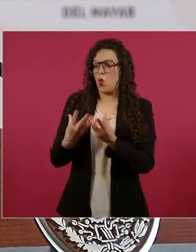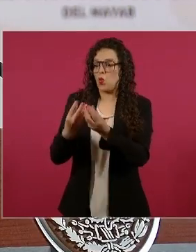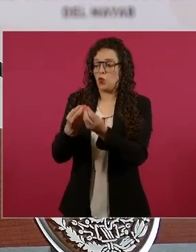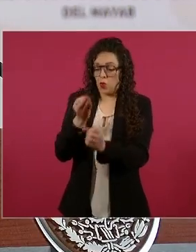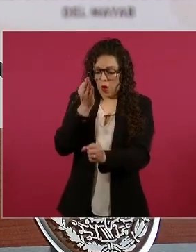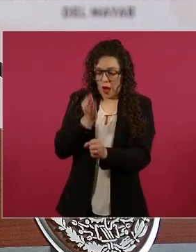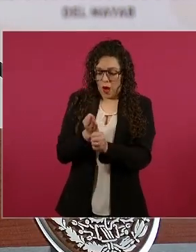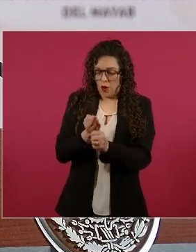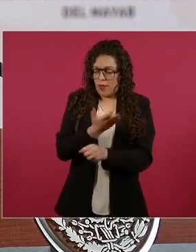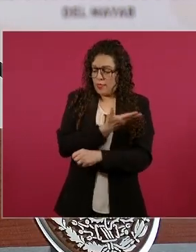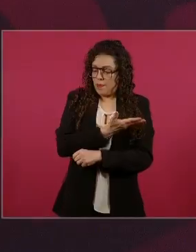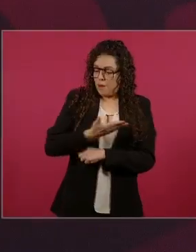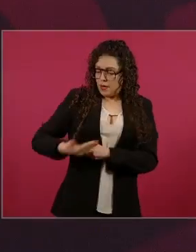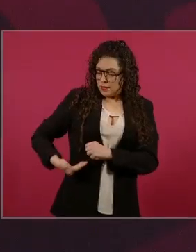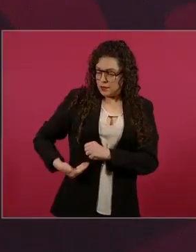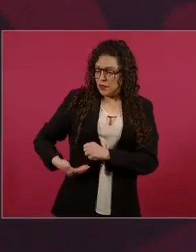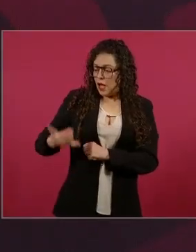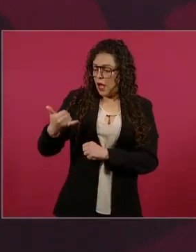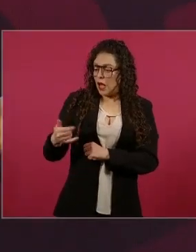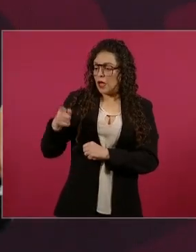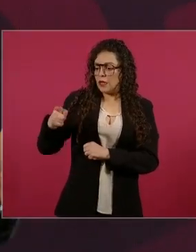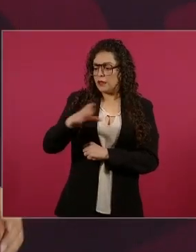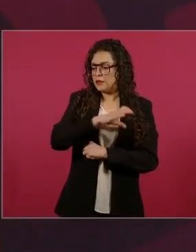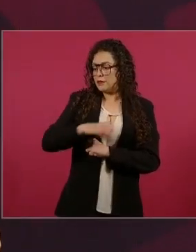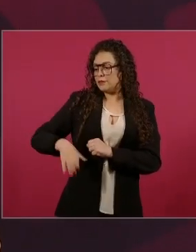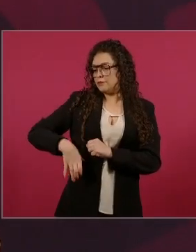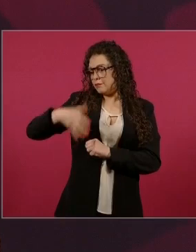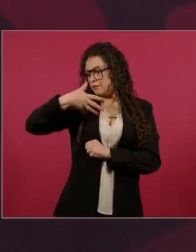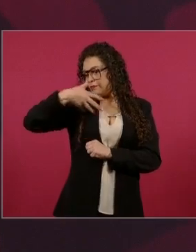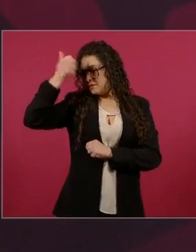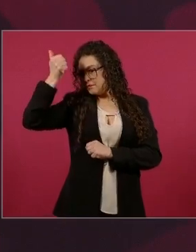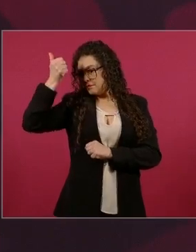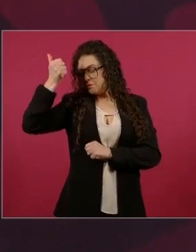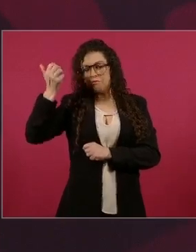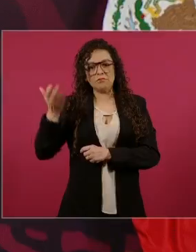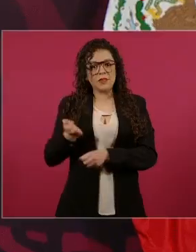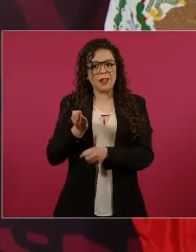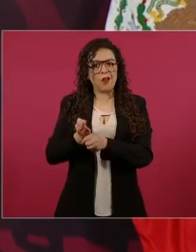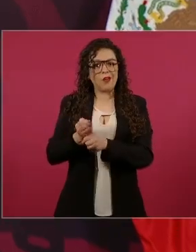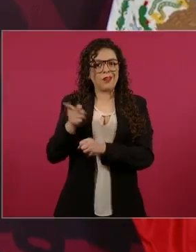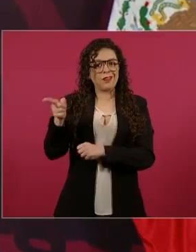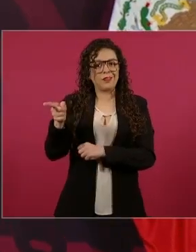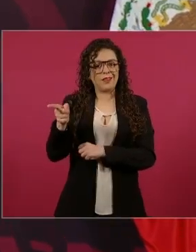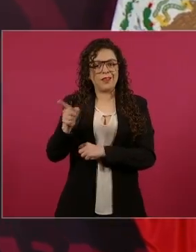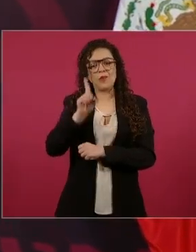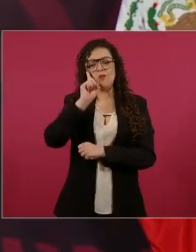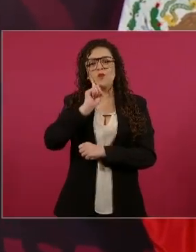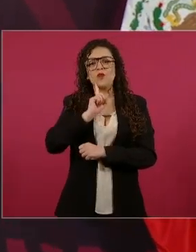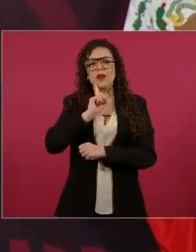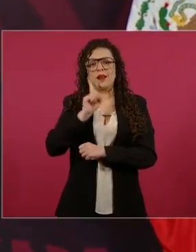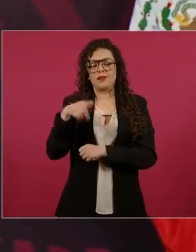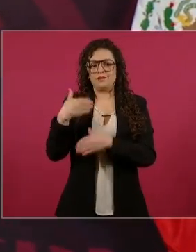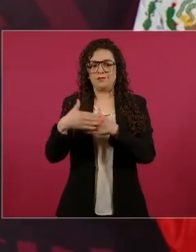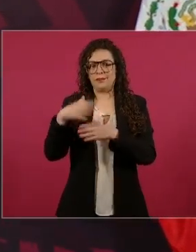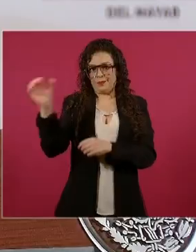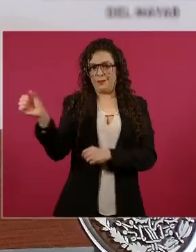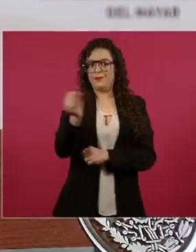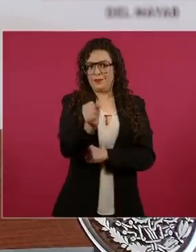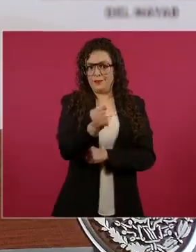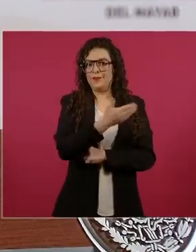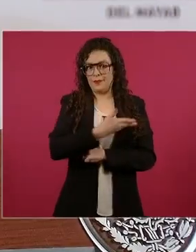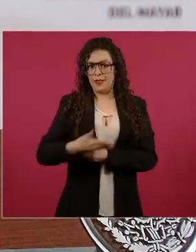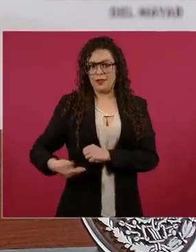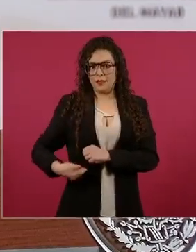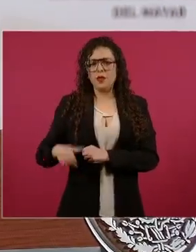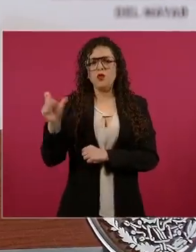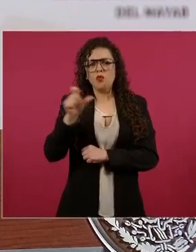constitucional y el presidente electo, en este caso la presidenta electa que va a ser la presidenta constitucional. Entonces,